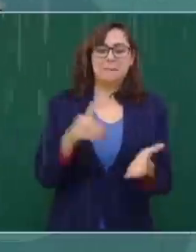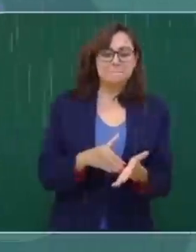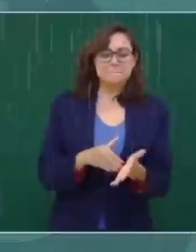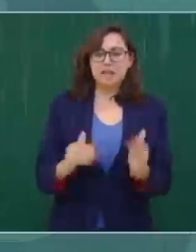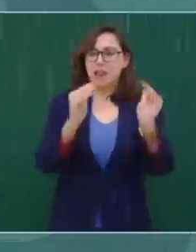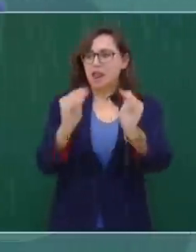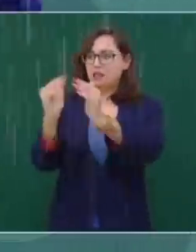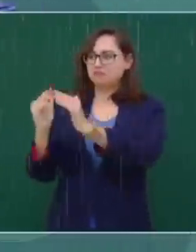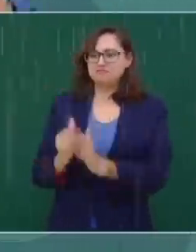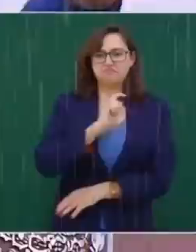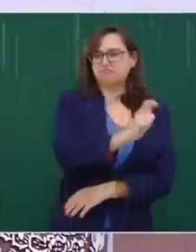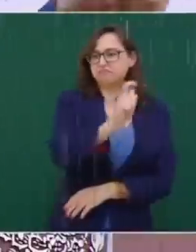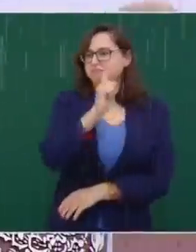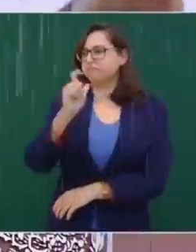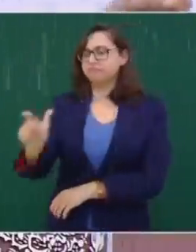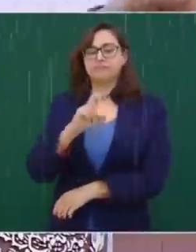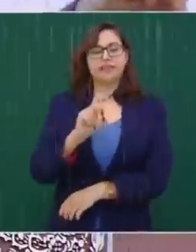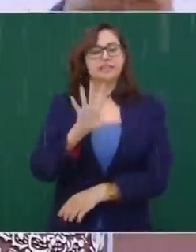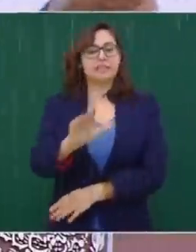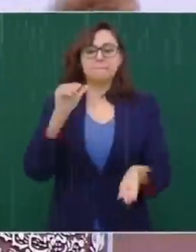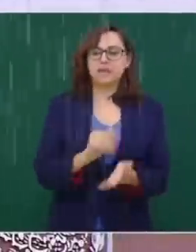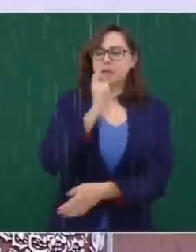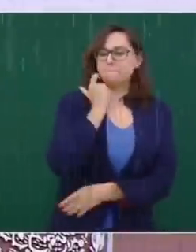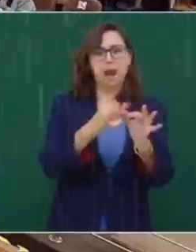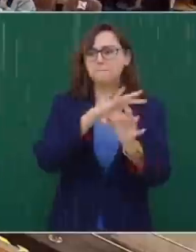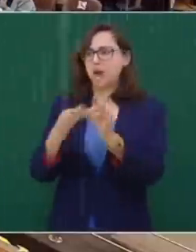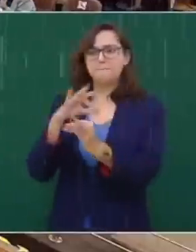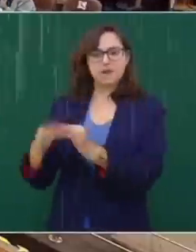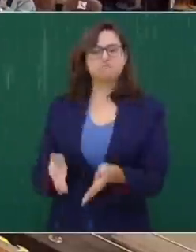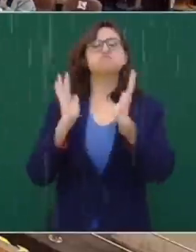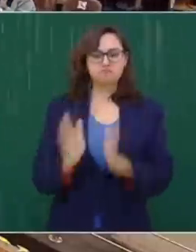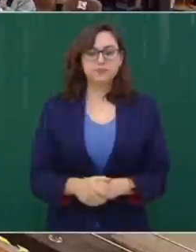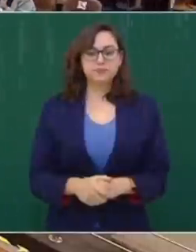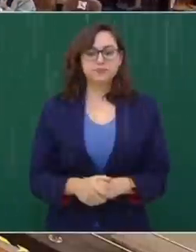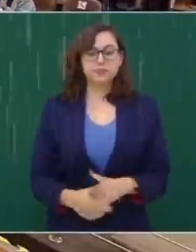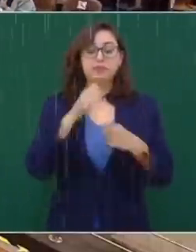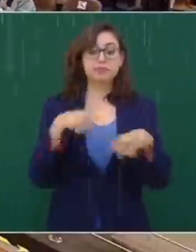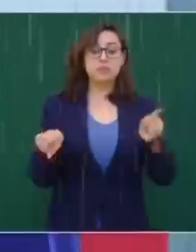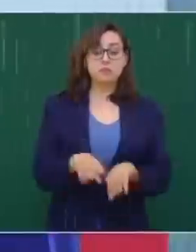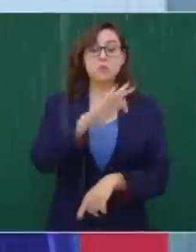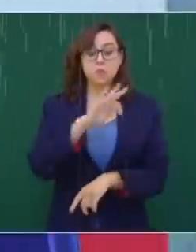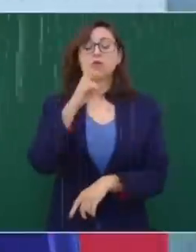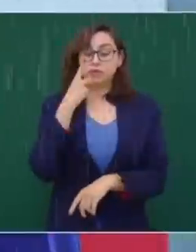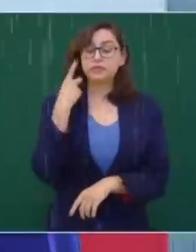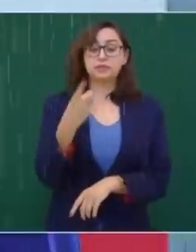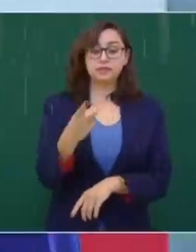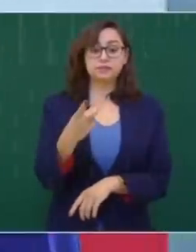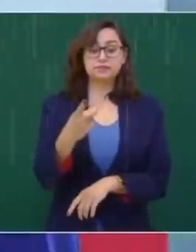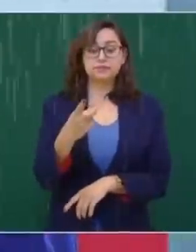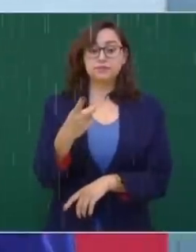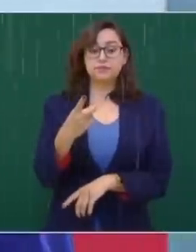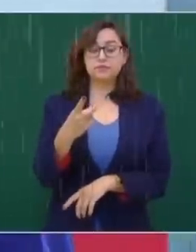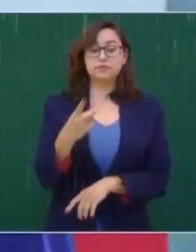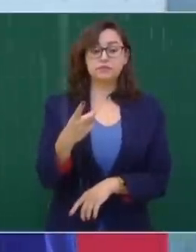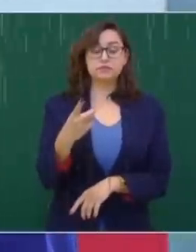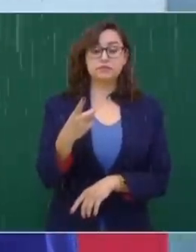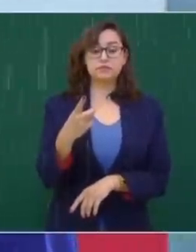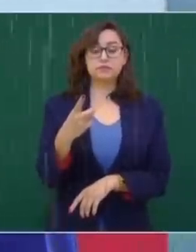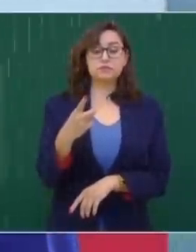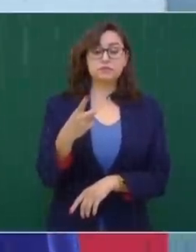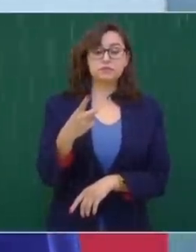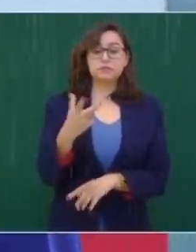hogares ya recibieron 35 mil pesos. Ya puedo decir también que una cantidad parecida